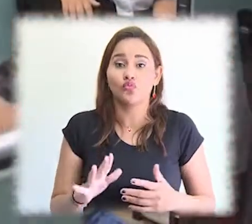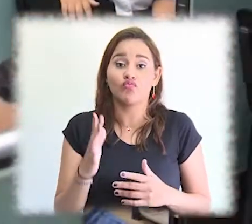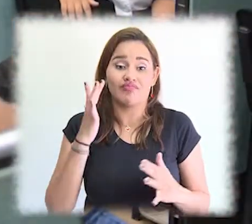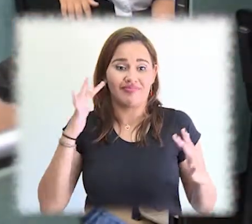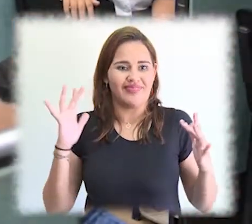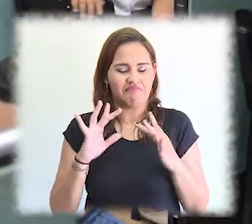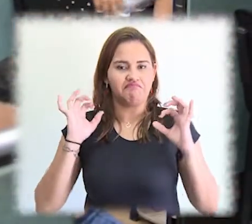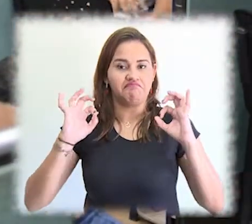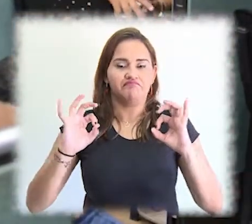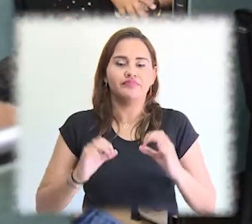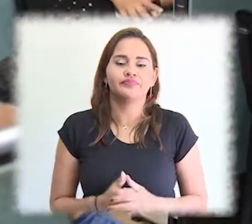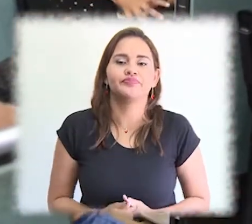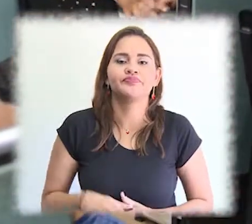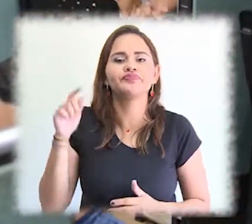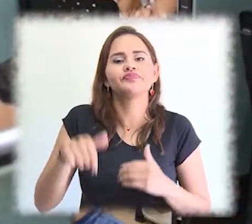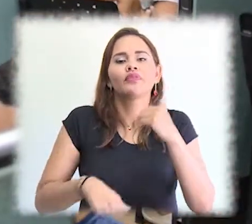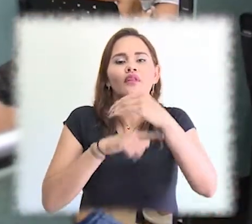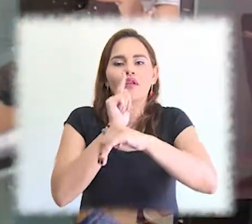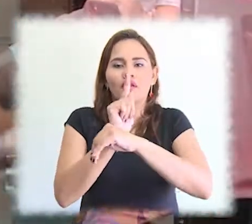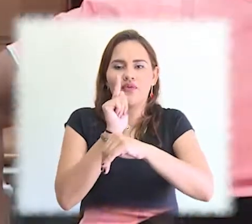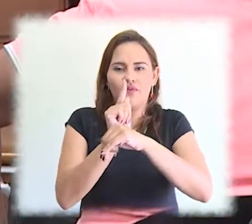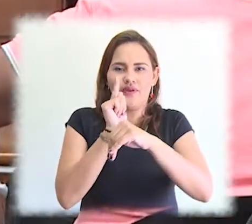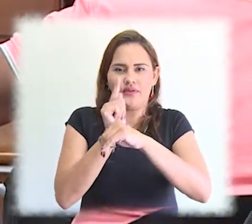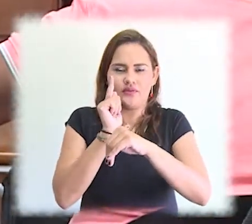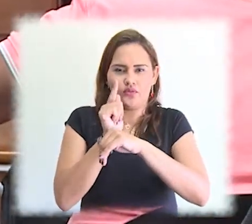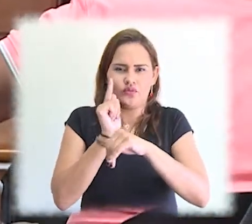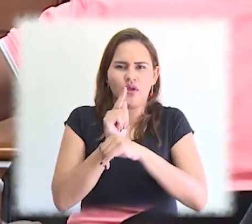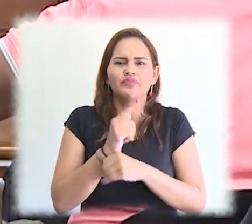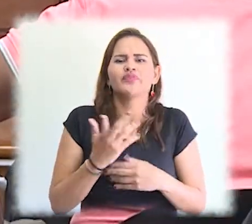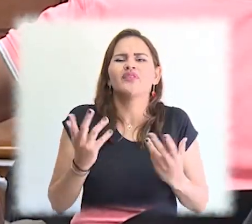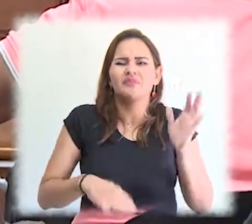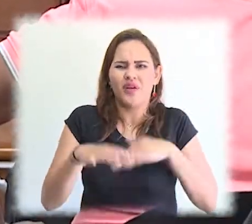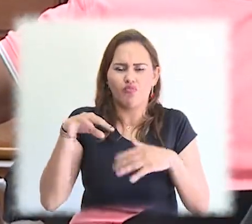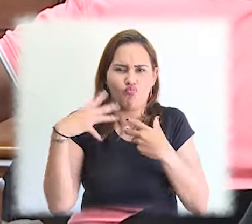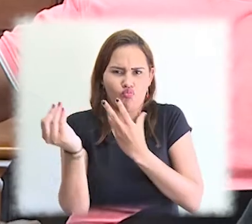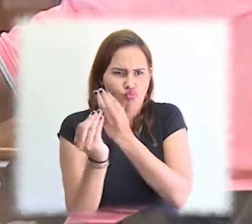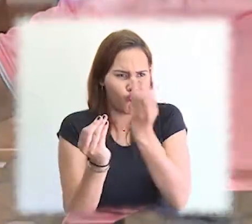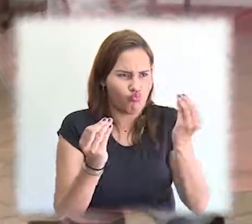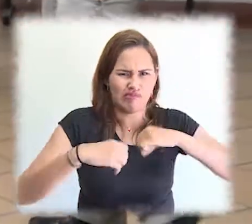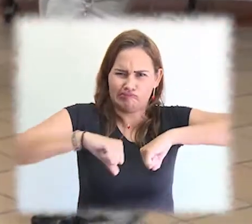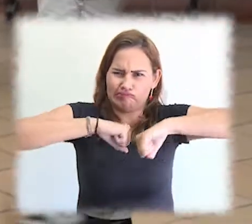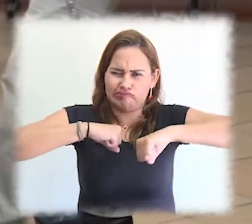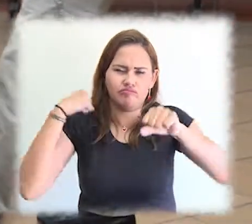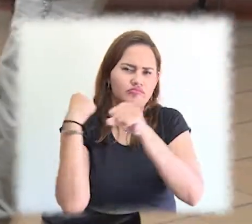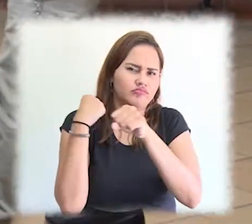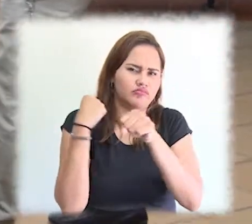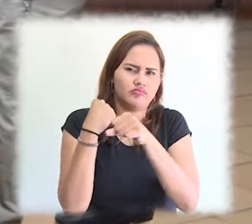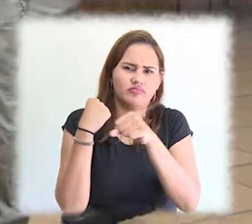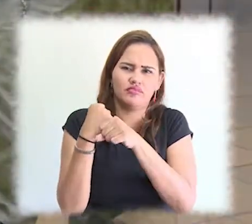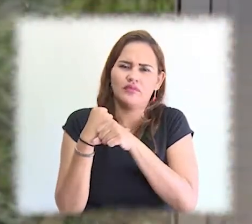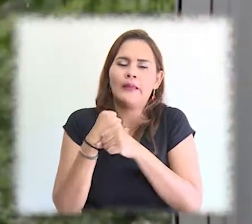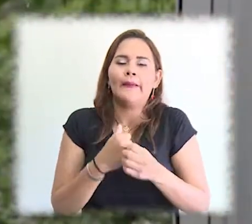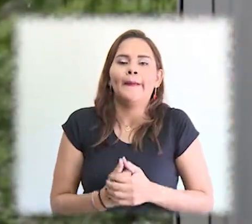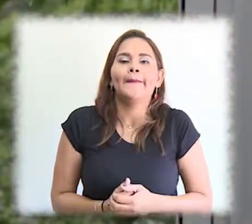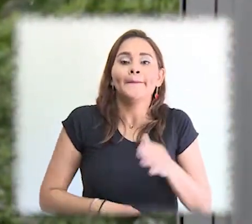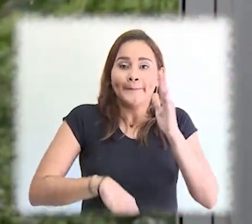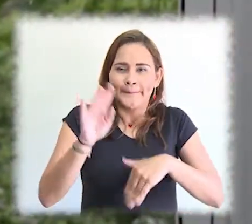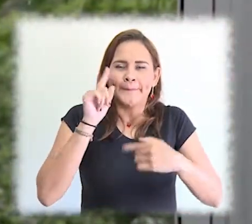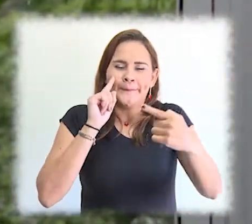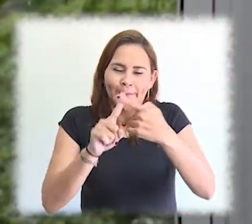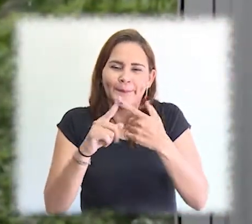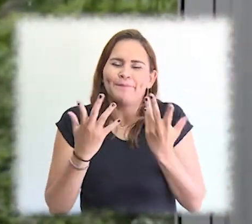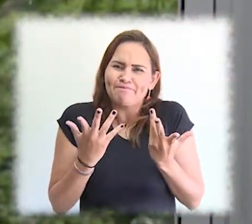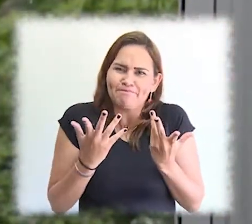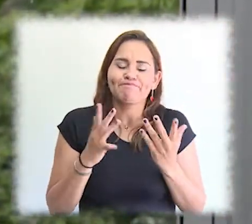formando en competencias posgraduales a profesionales con amplia competencia y titulación. Nuestra facultad ofrece un enfoque